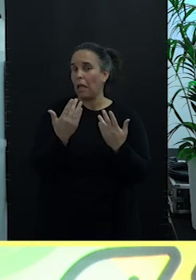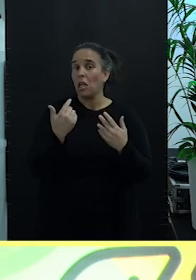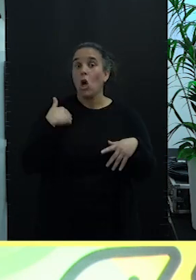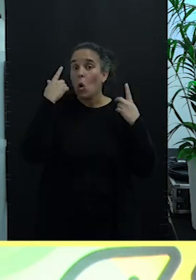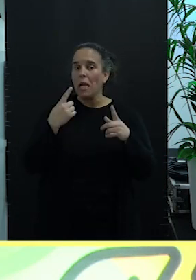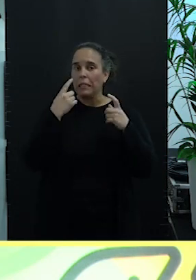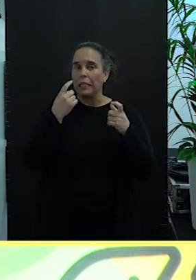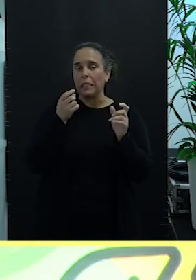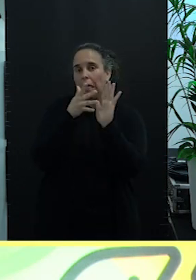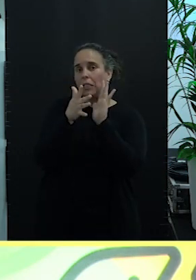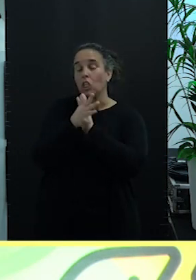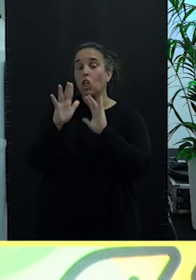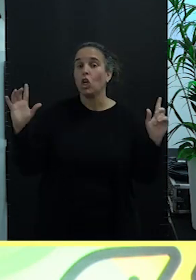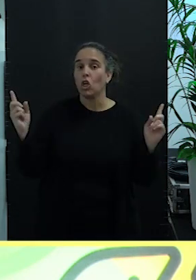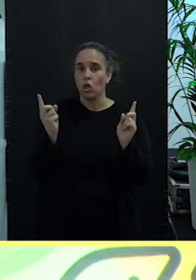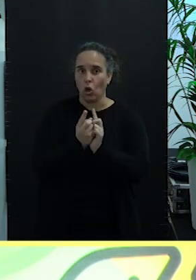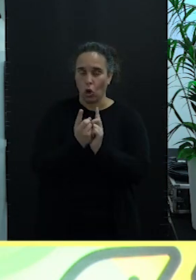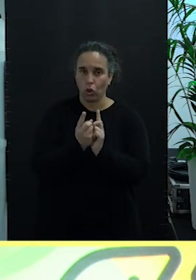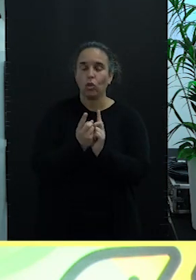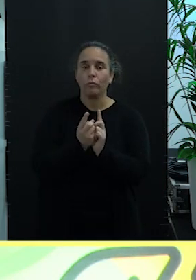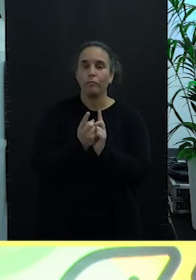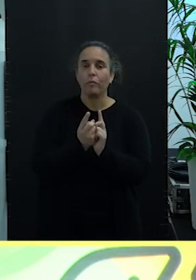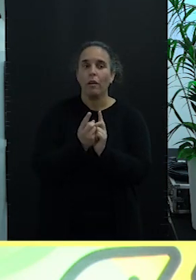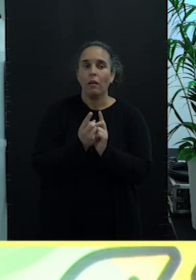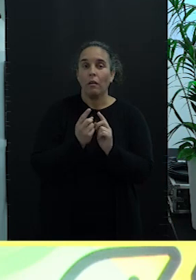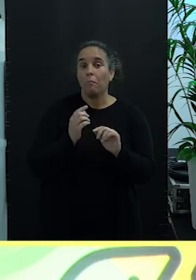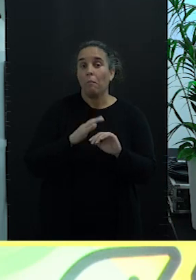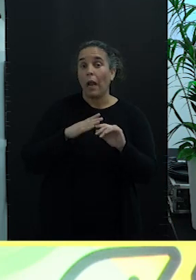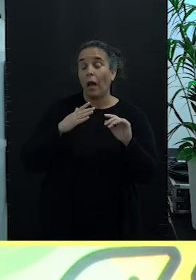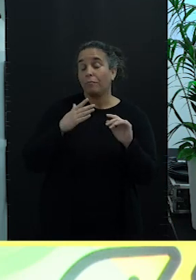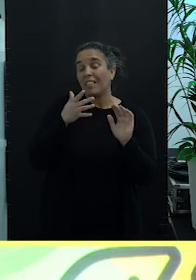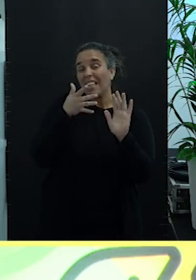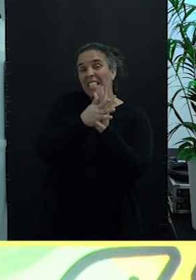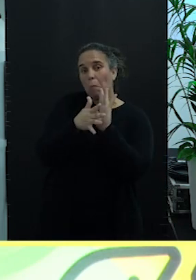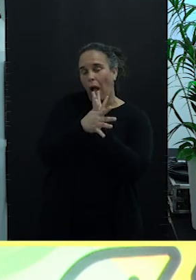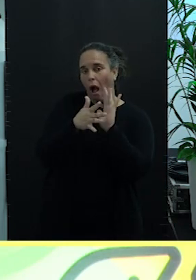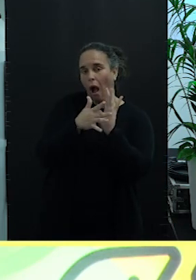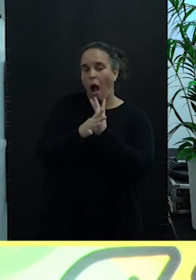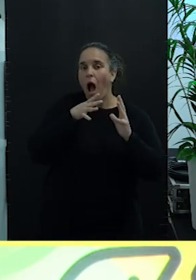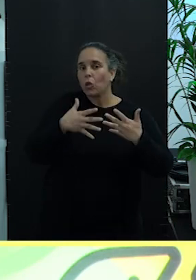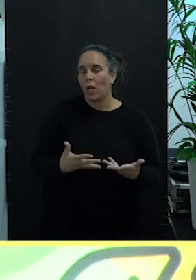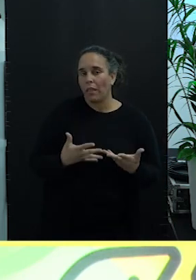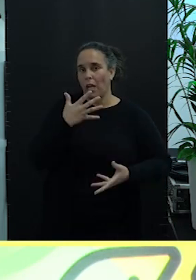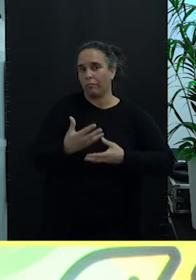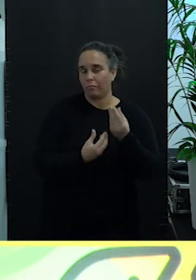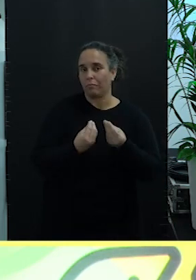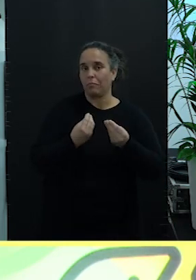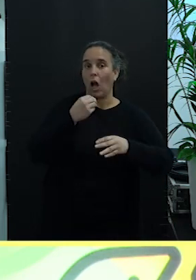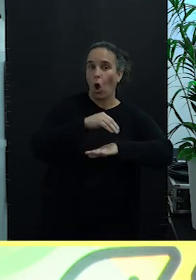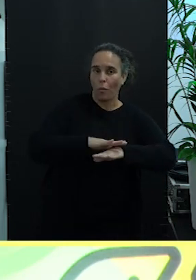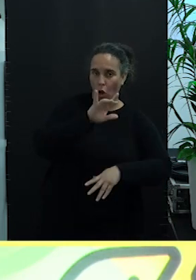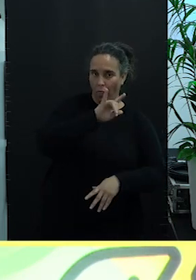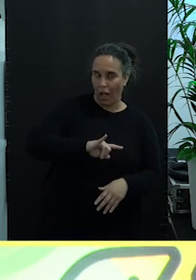de ser muy corto para explicarles exactamente qué es lo que estamos haciendo en la actualidad tanto en el Gobierno de Canarias